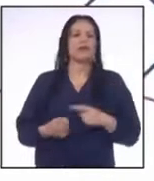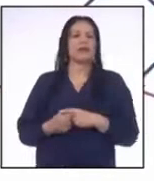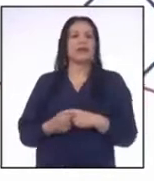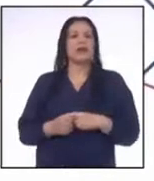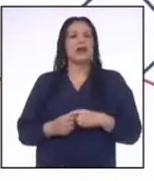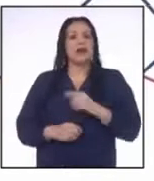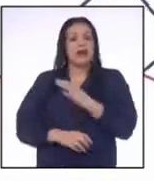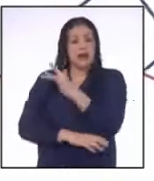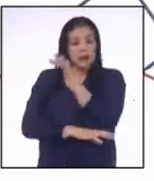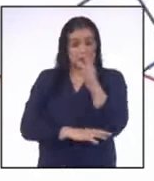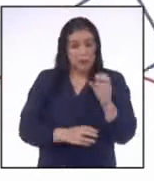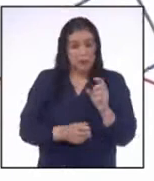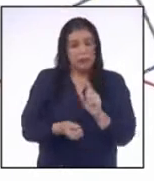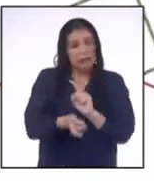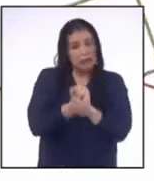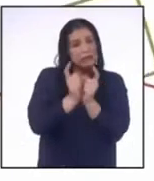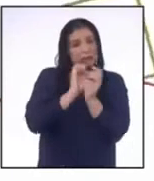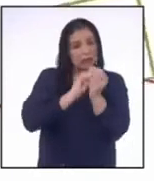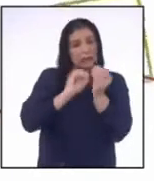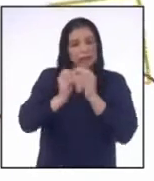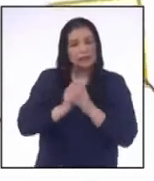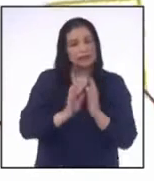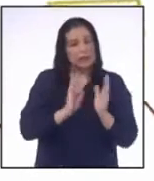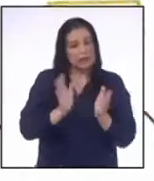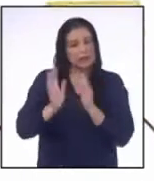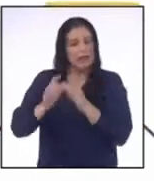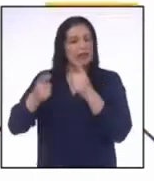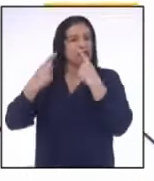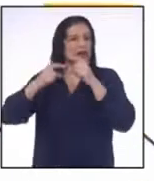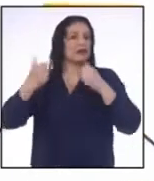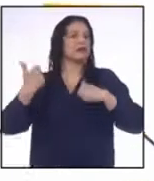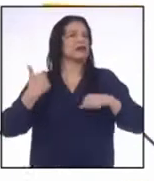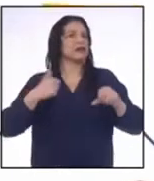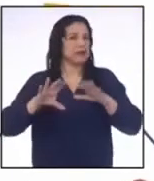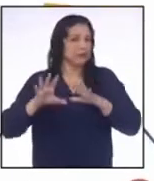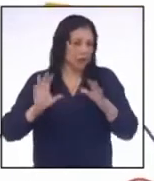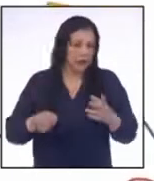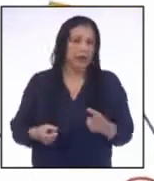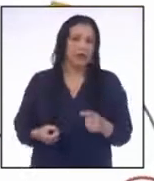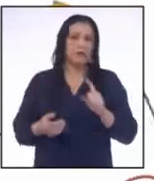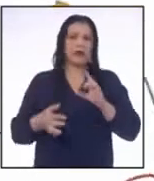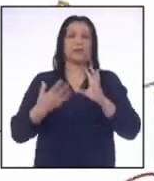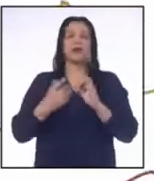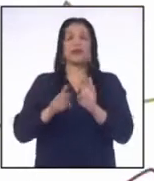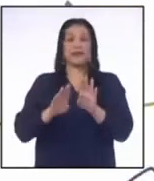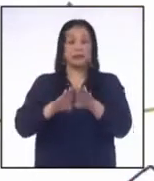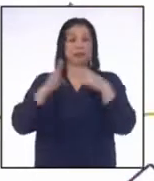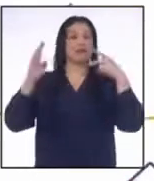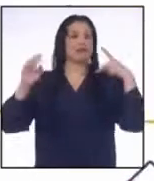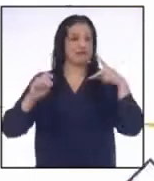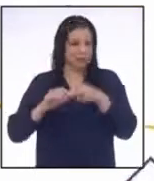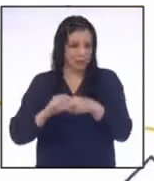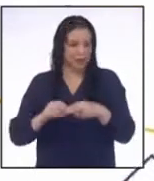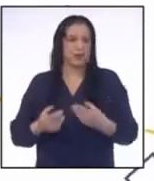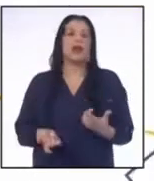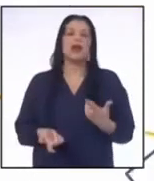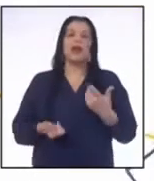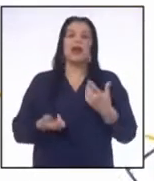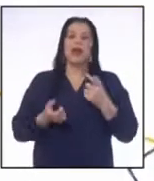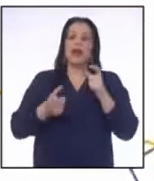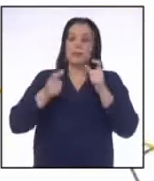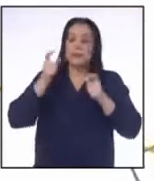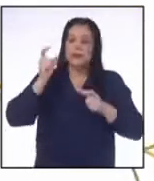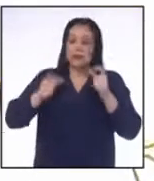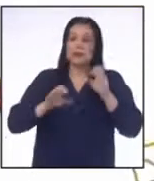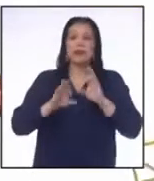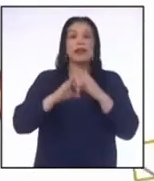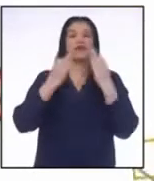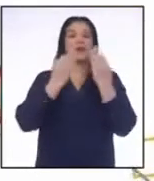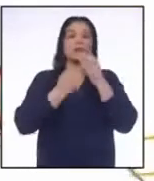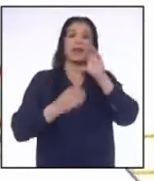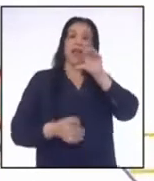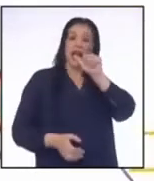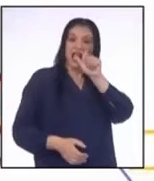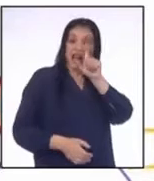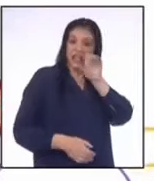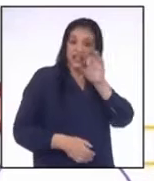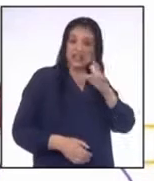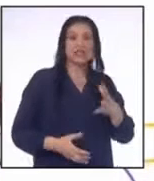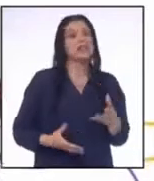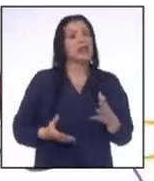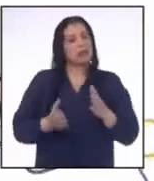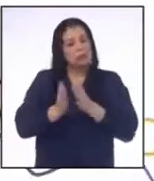parque que ha sido remodelado se han organizado diversas actividades para su reinauguración Los miembros de la familia Calcín